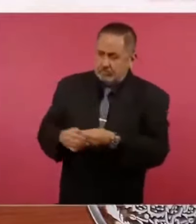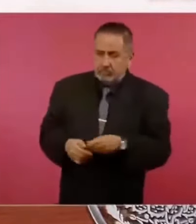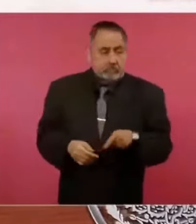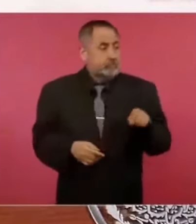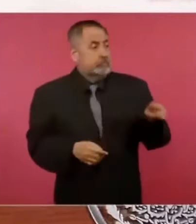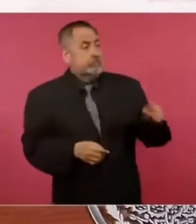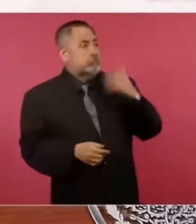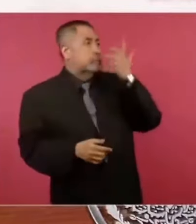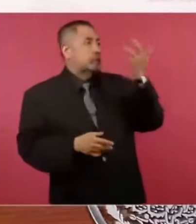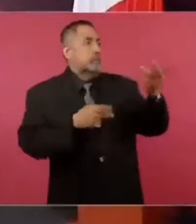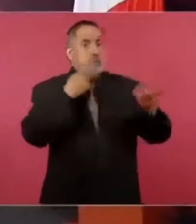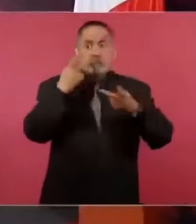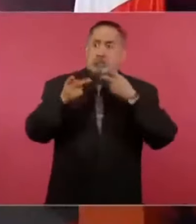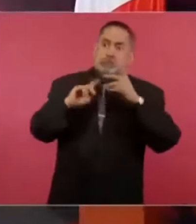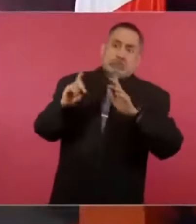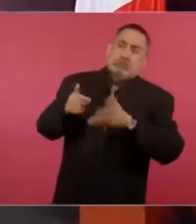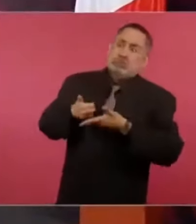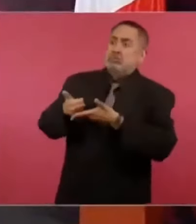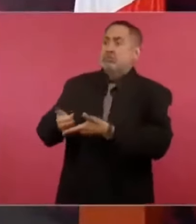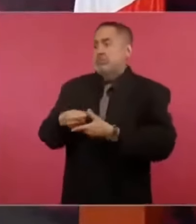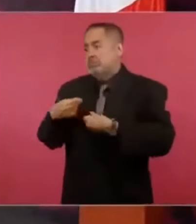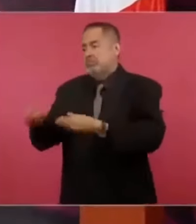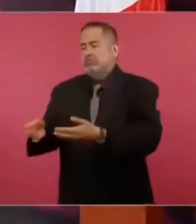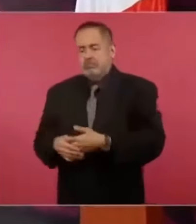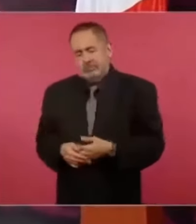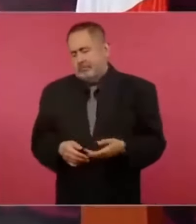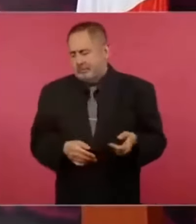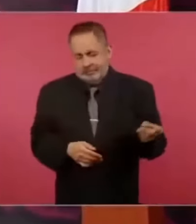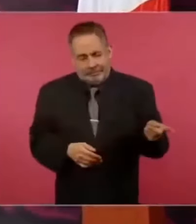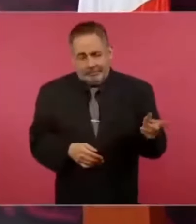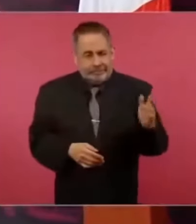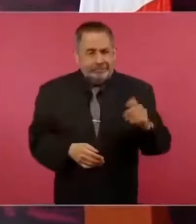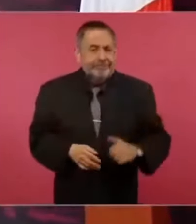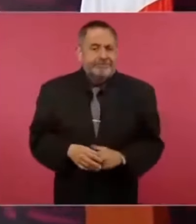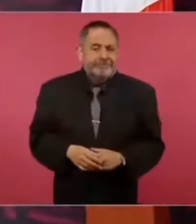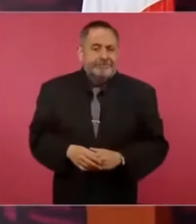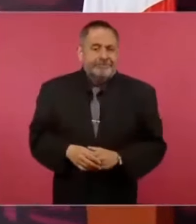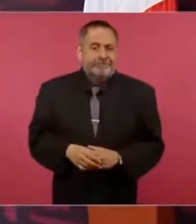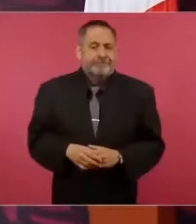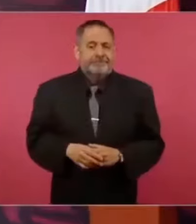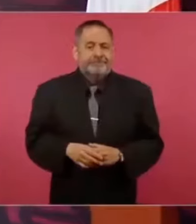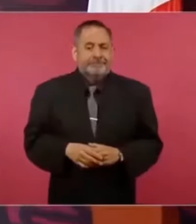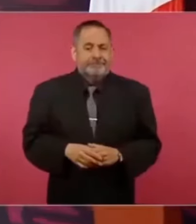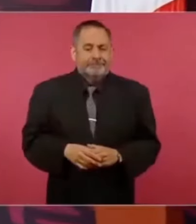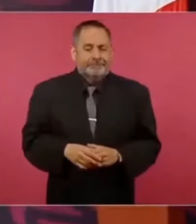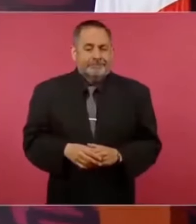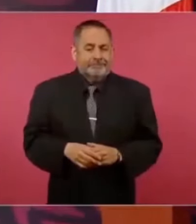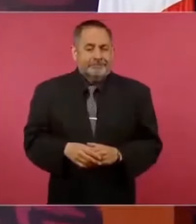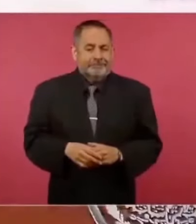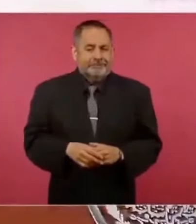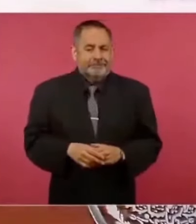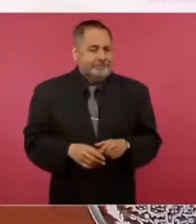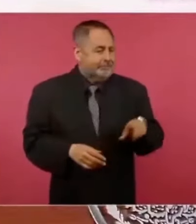ven a estos